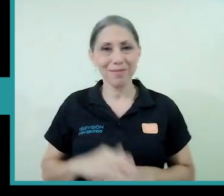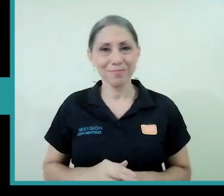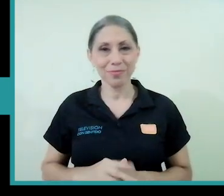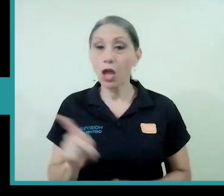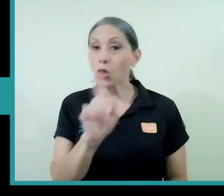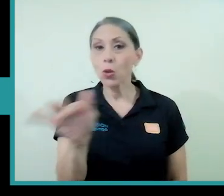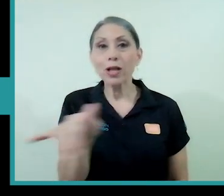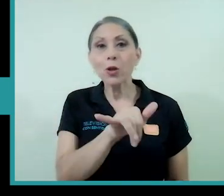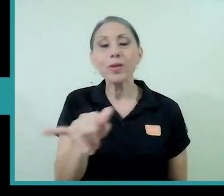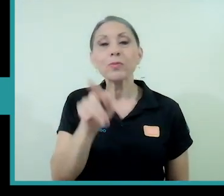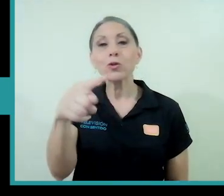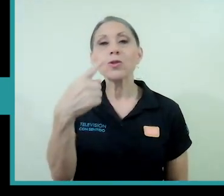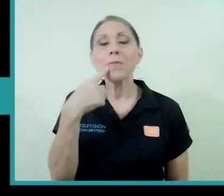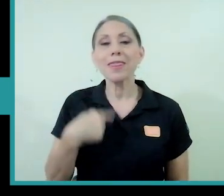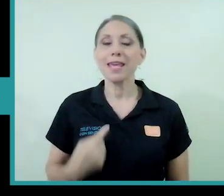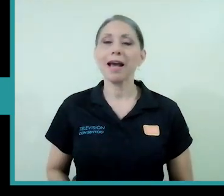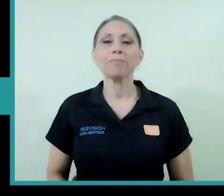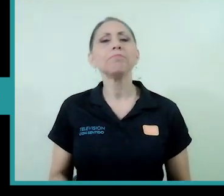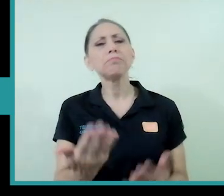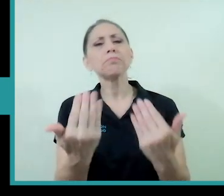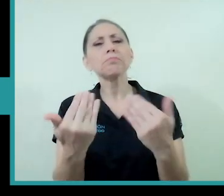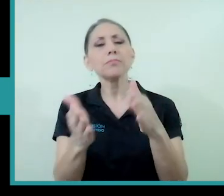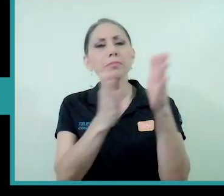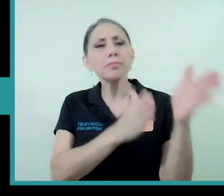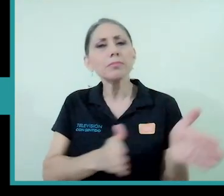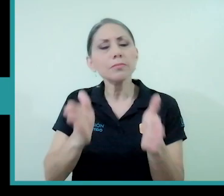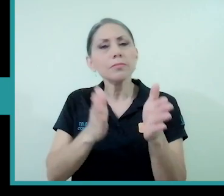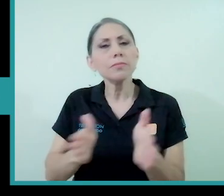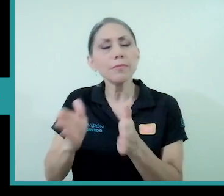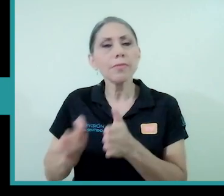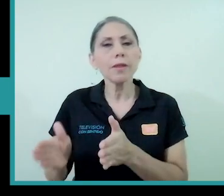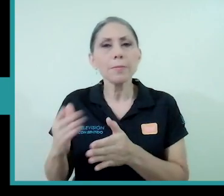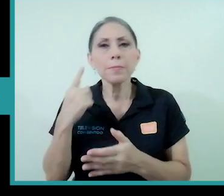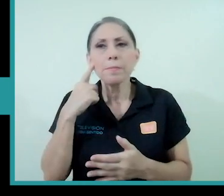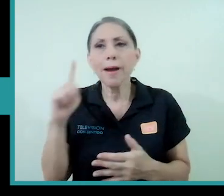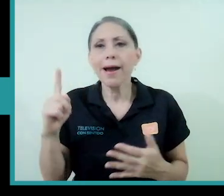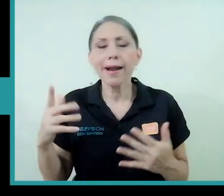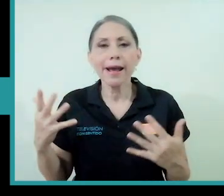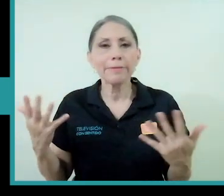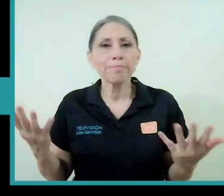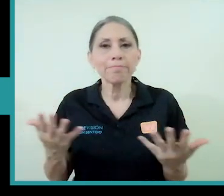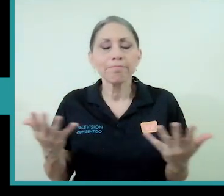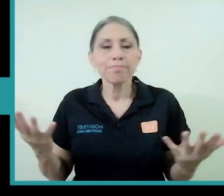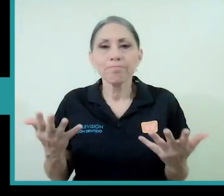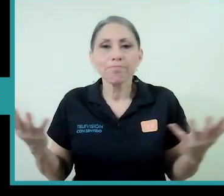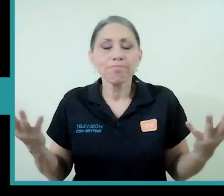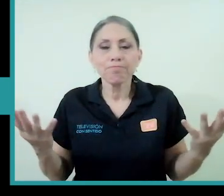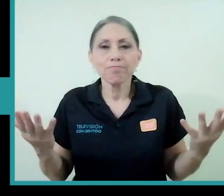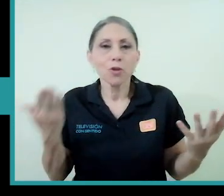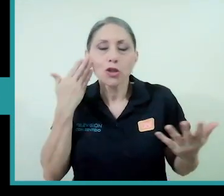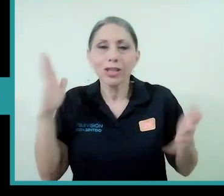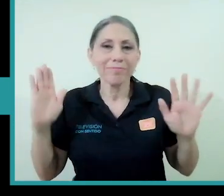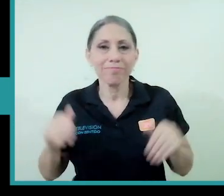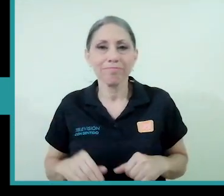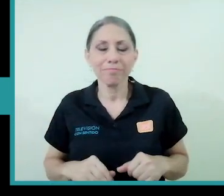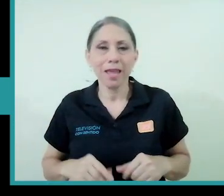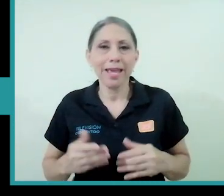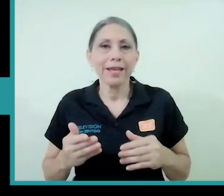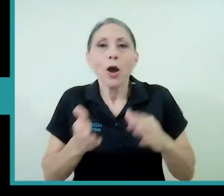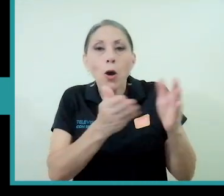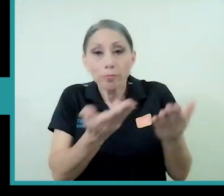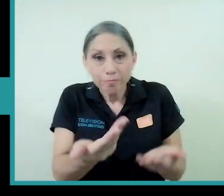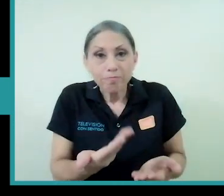mismo que usted me diga, organicémonos para, para, no sé, digamos, para aprobar,